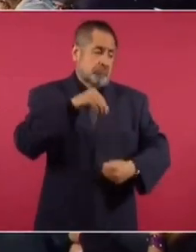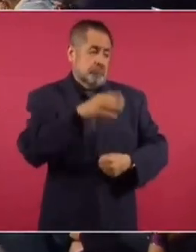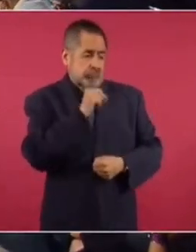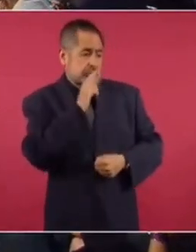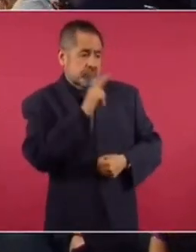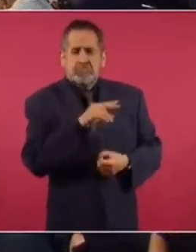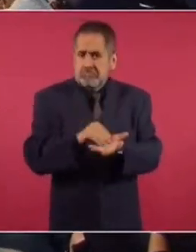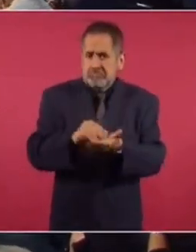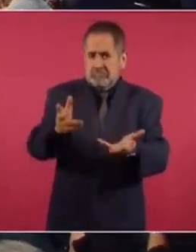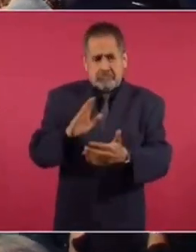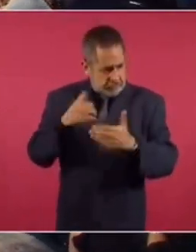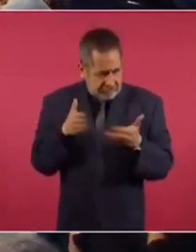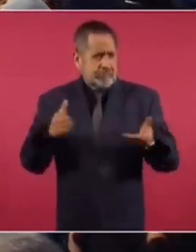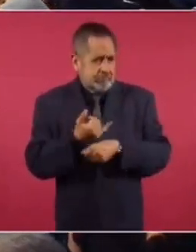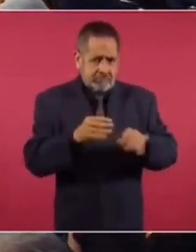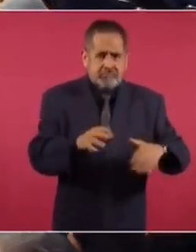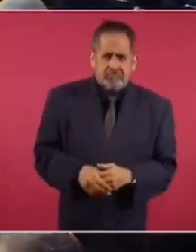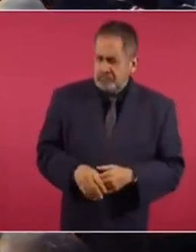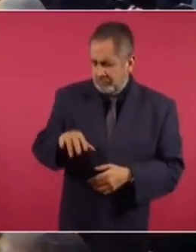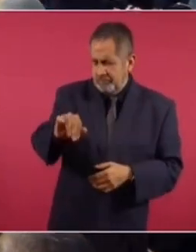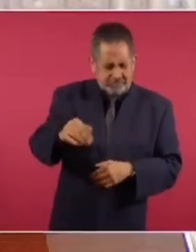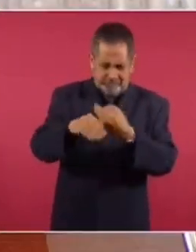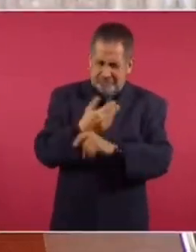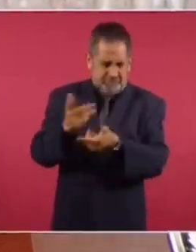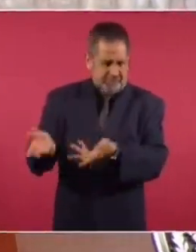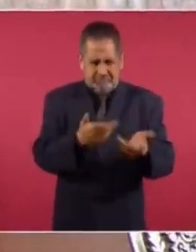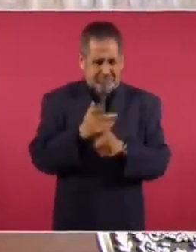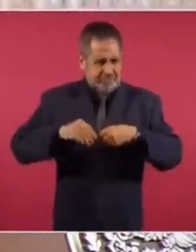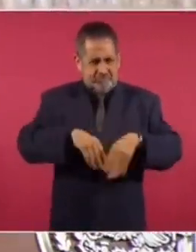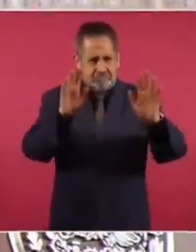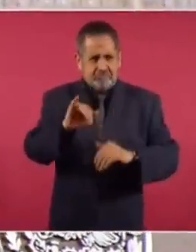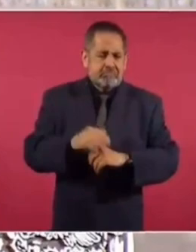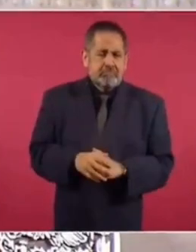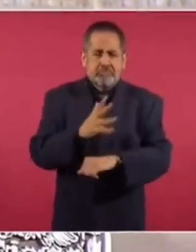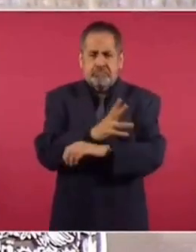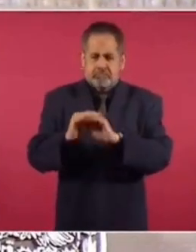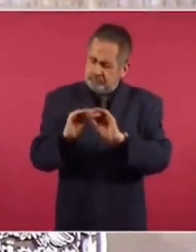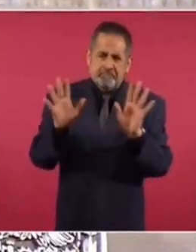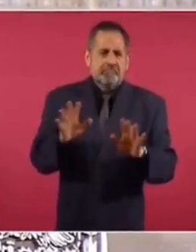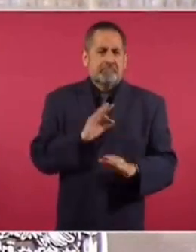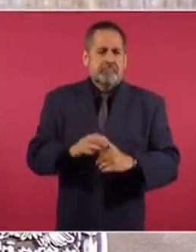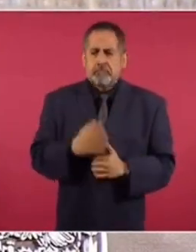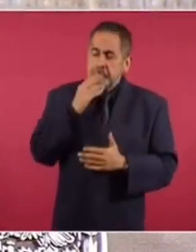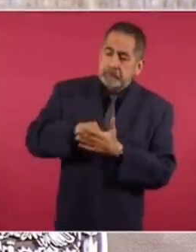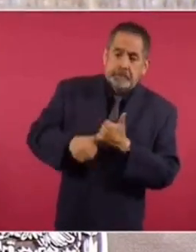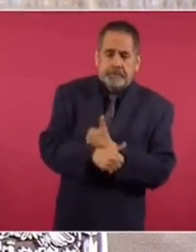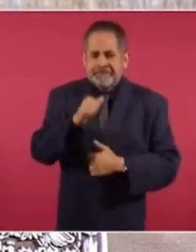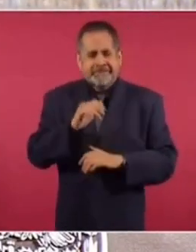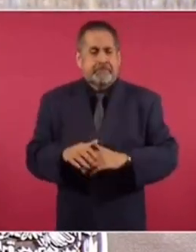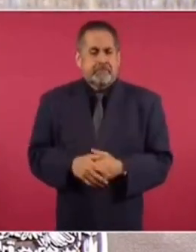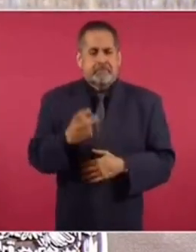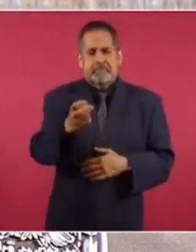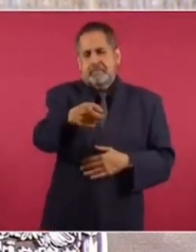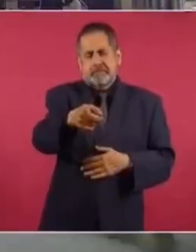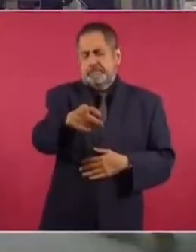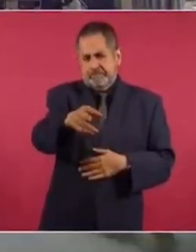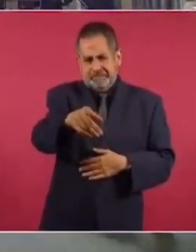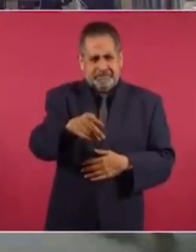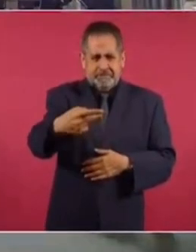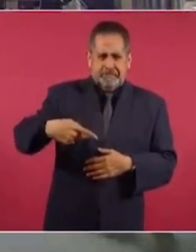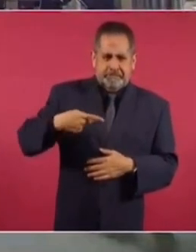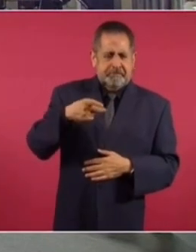etcétera, para que deje de ocurrir este candado? Sí, sí, sí, todo es transparente, completamente. No hay nada que ocultar. Esto, por ejemplo, que están